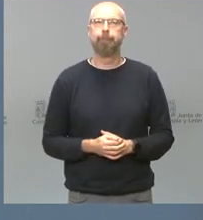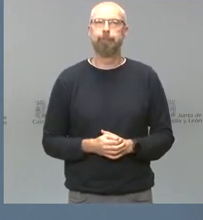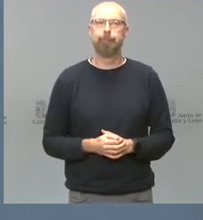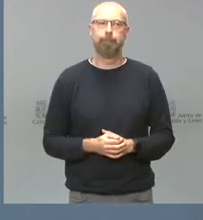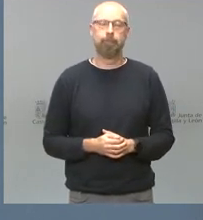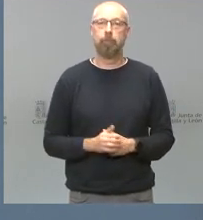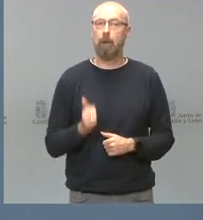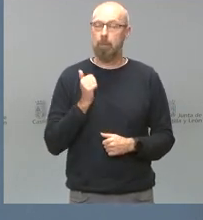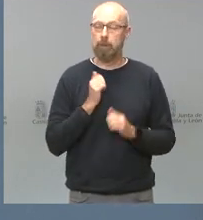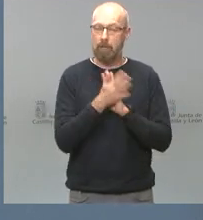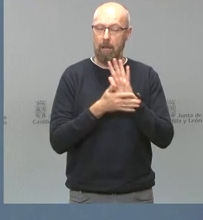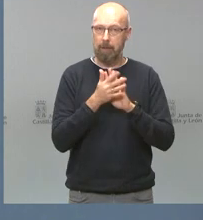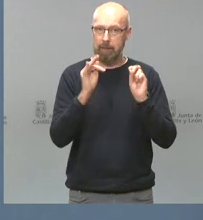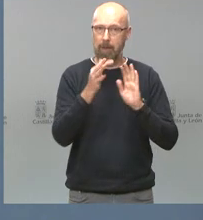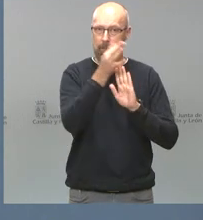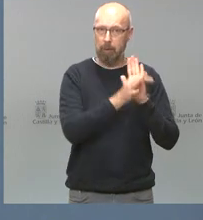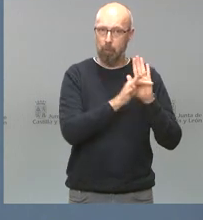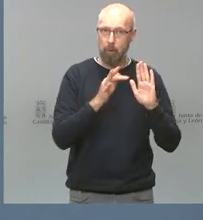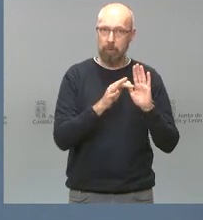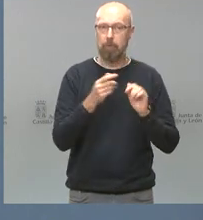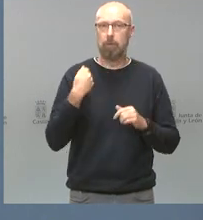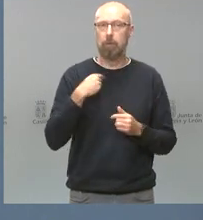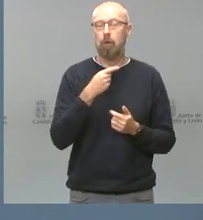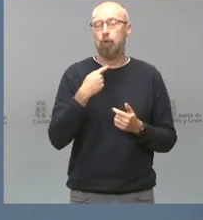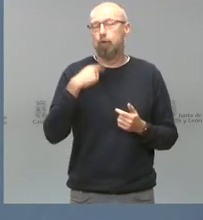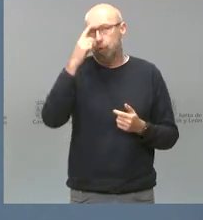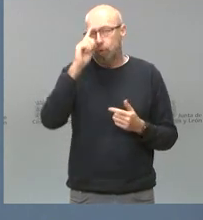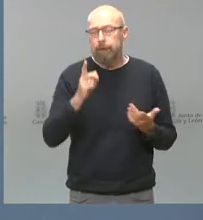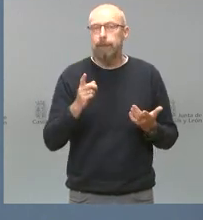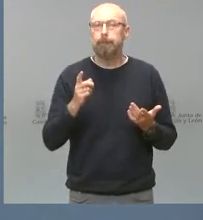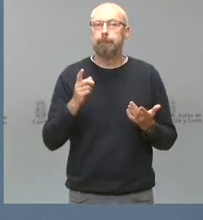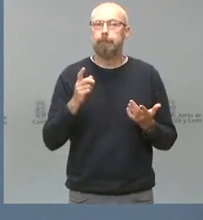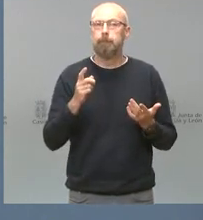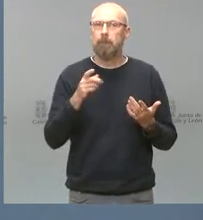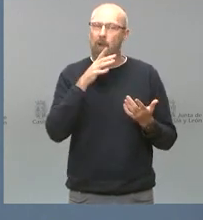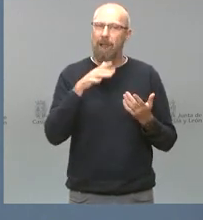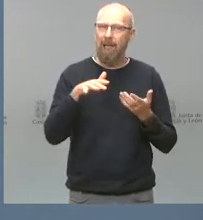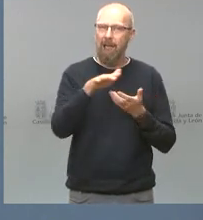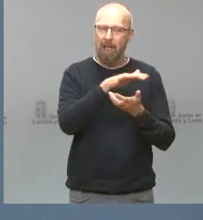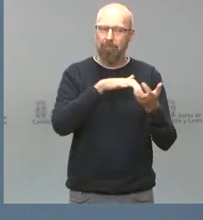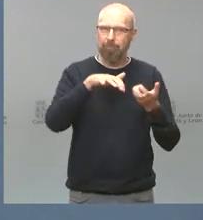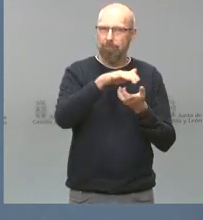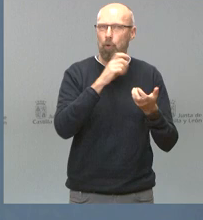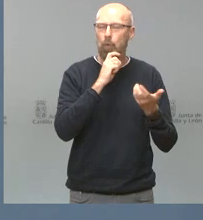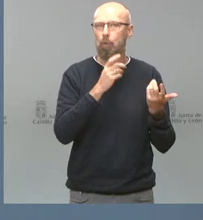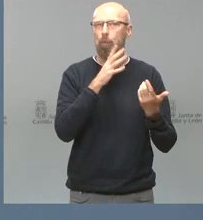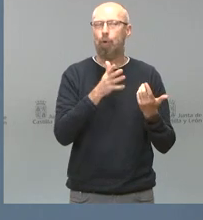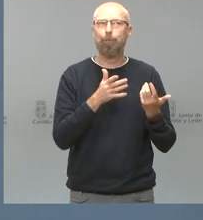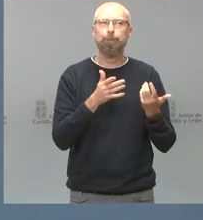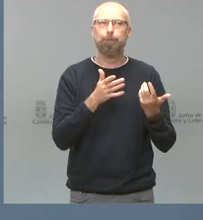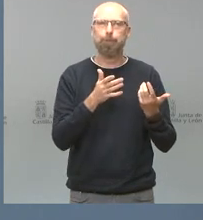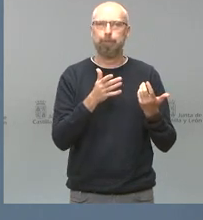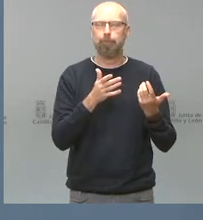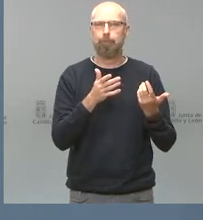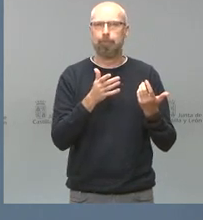de presupuestos y como ya he intervenido, pero bueno, no sé el ambiente que se está produciendo de que